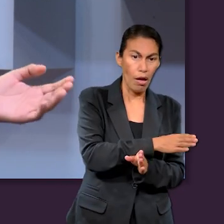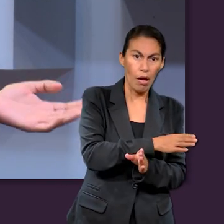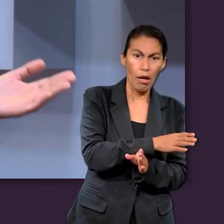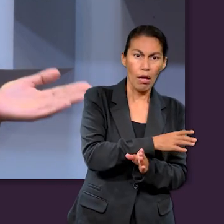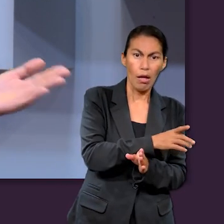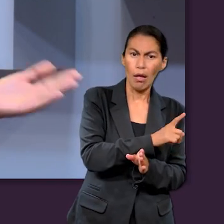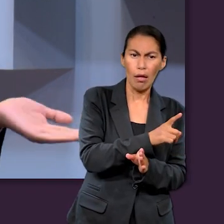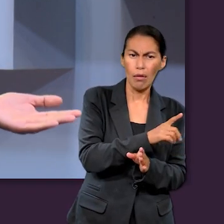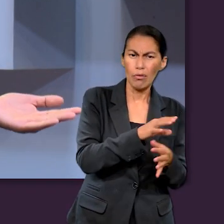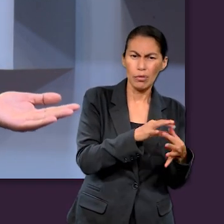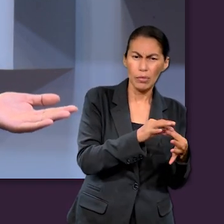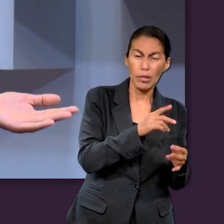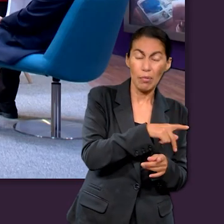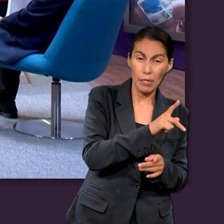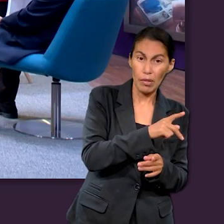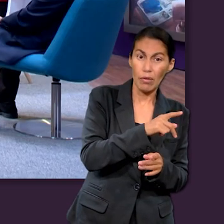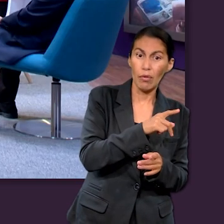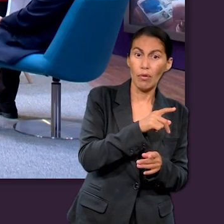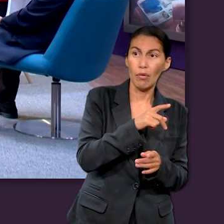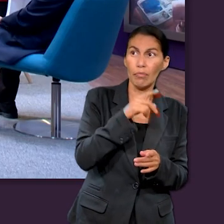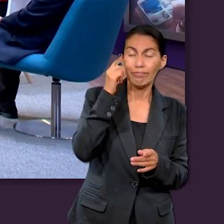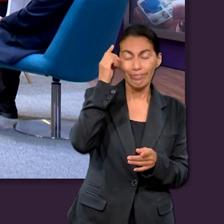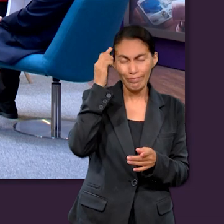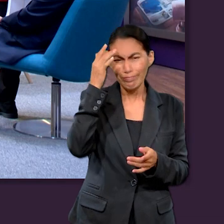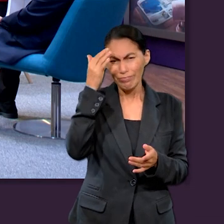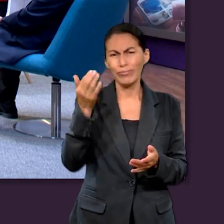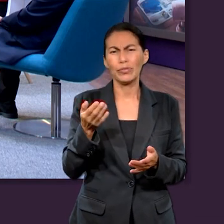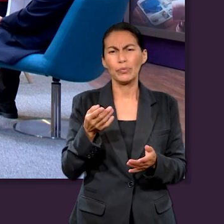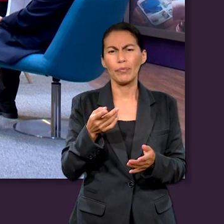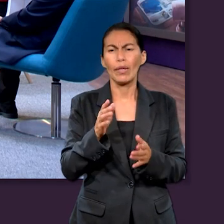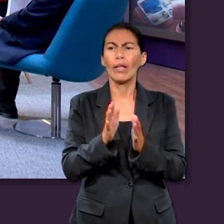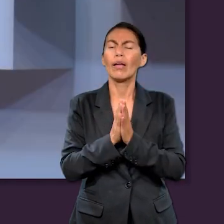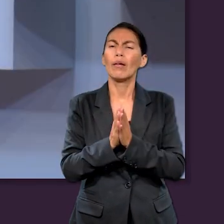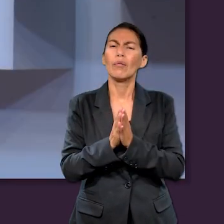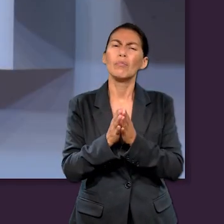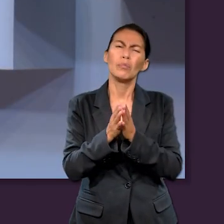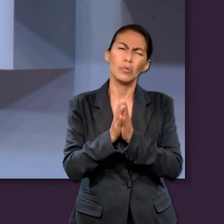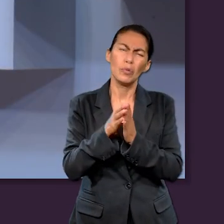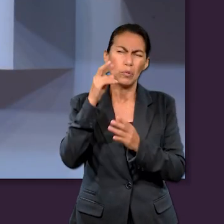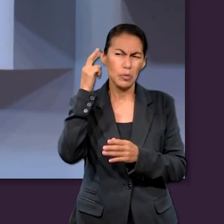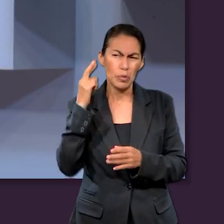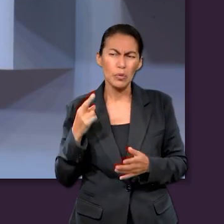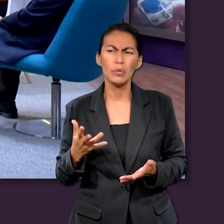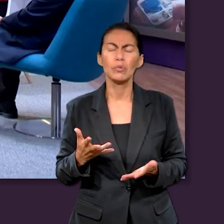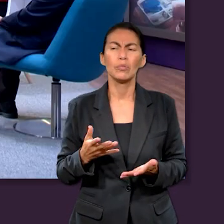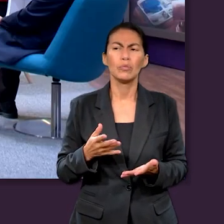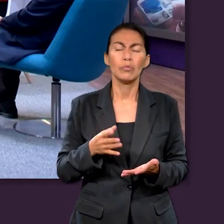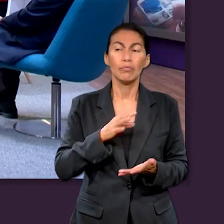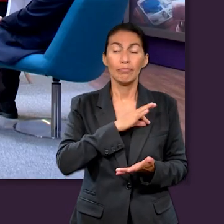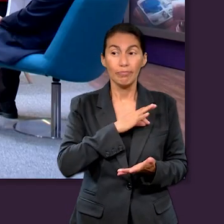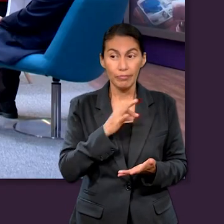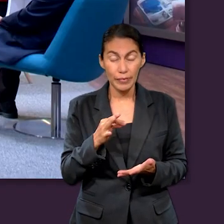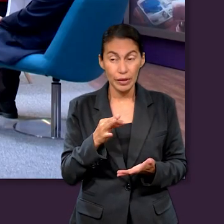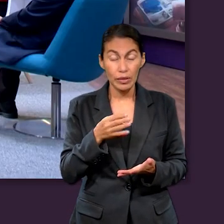Testamento, los personajes en ese momento lo conocían. Ruth, ¿me podrías hacer un favor muy grande?